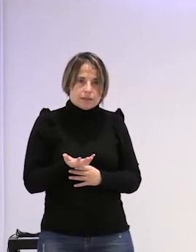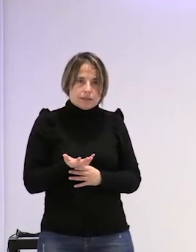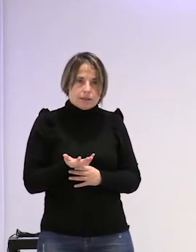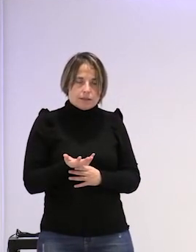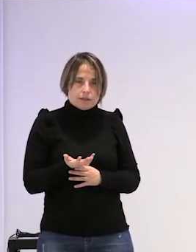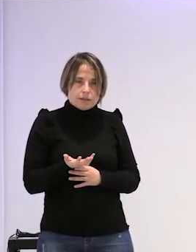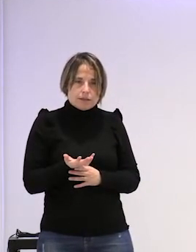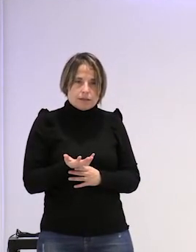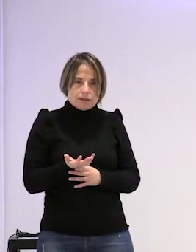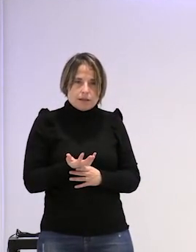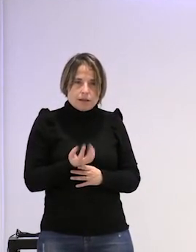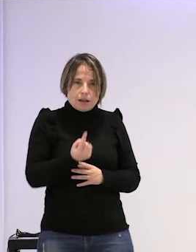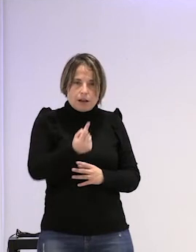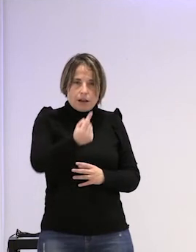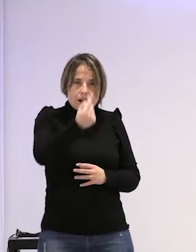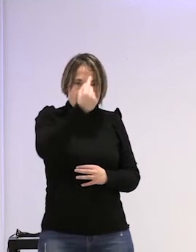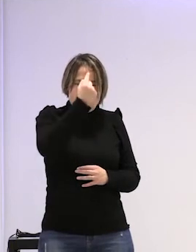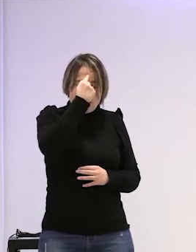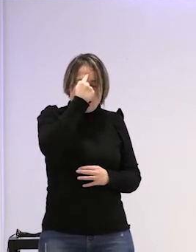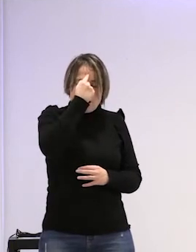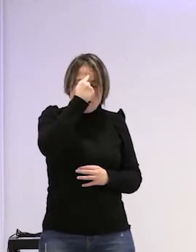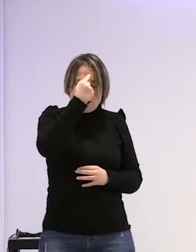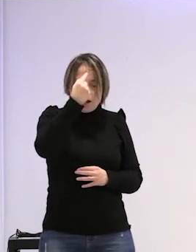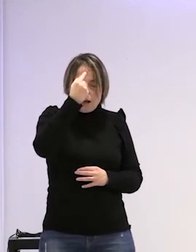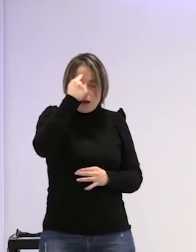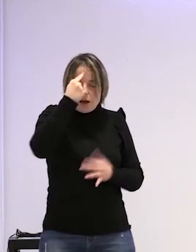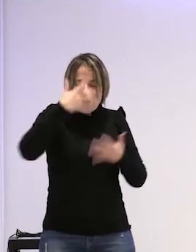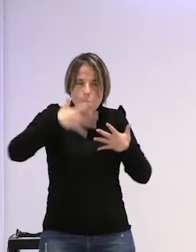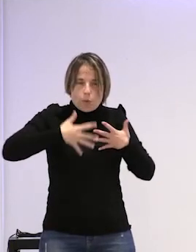penetra en cada uno de los poros de su piel